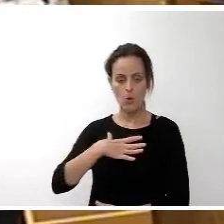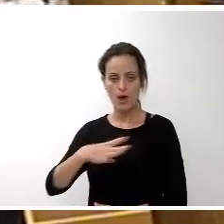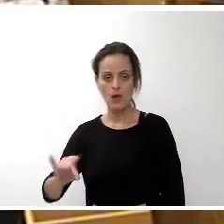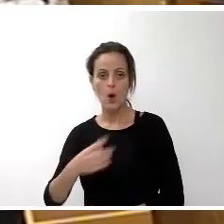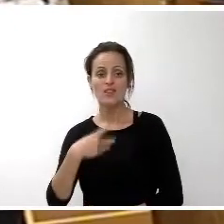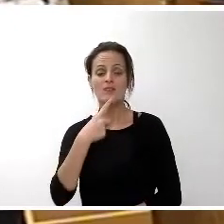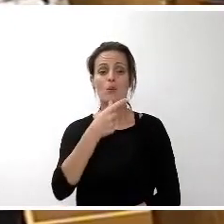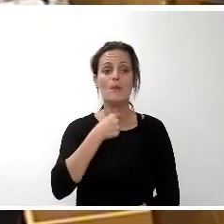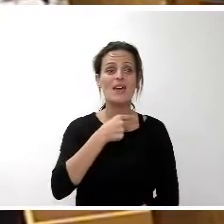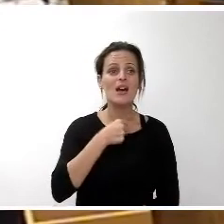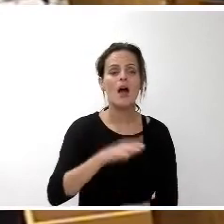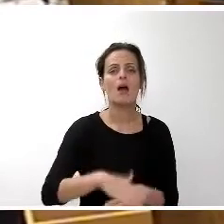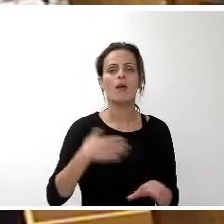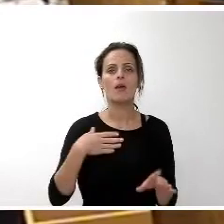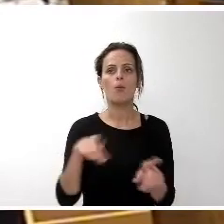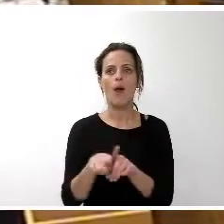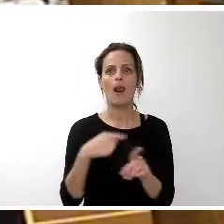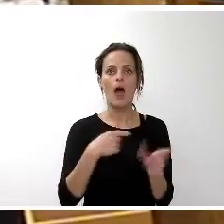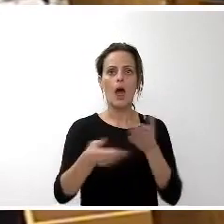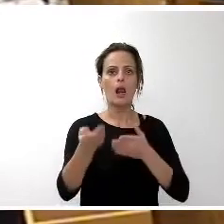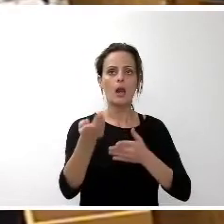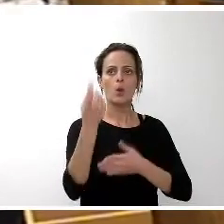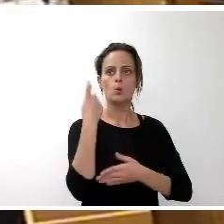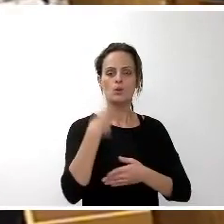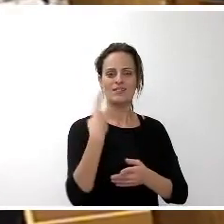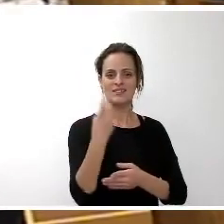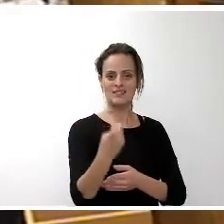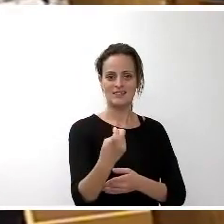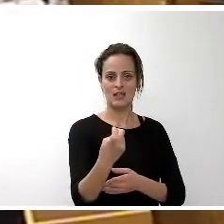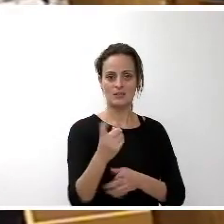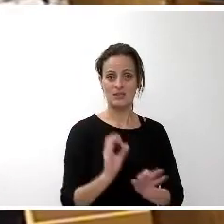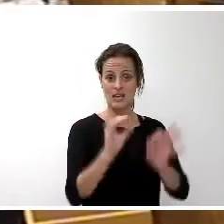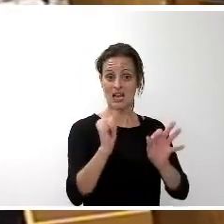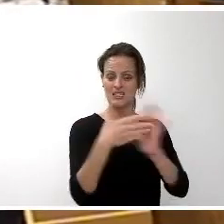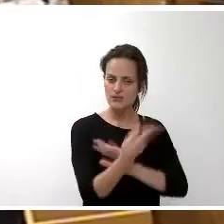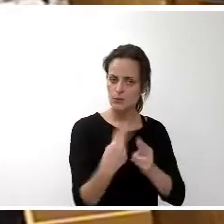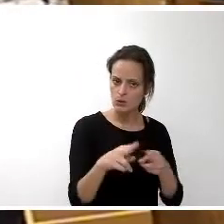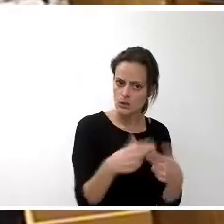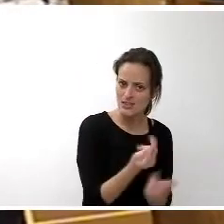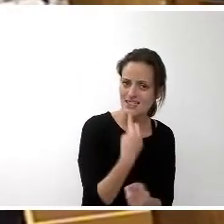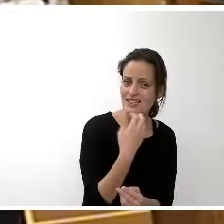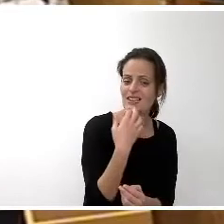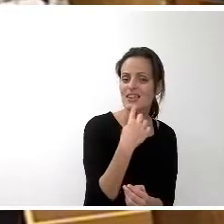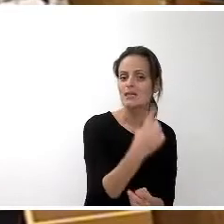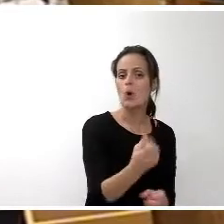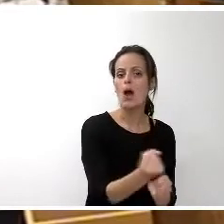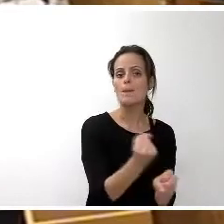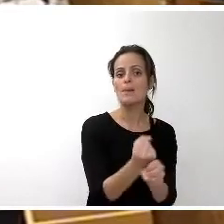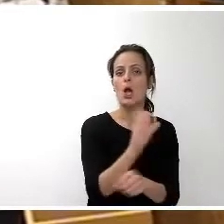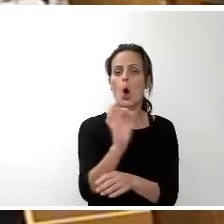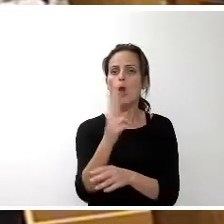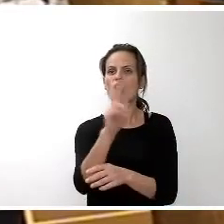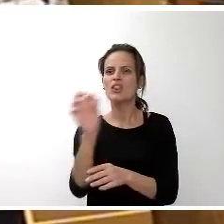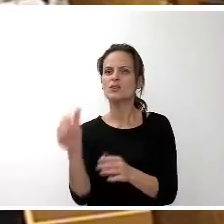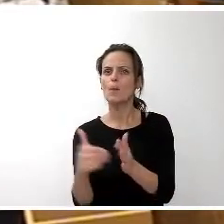becas para alumnos con necesidades especiales eso es política social cuando hablamos de empleo y hablamos de 200.000 euros para mujeres